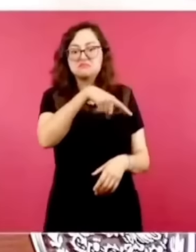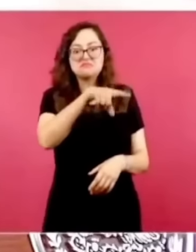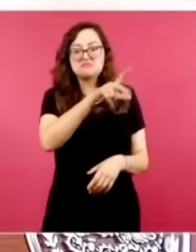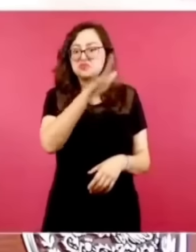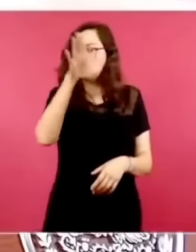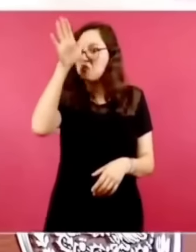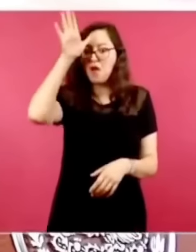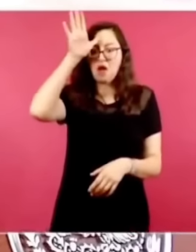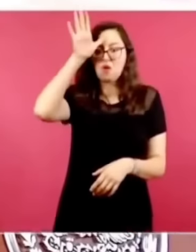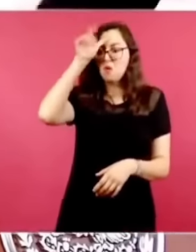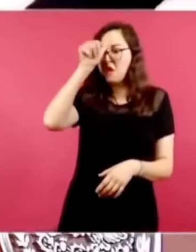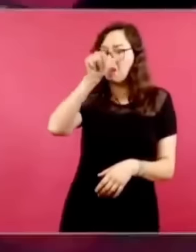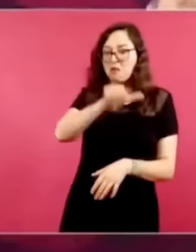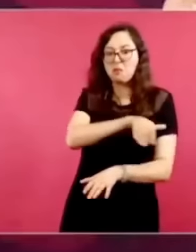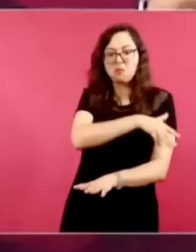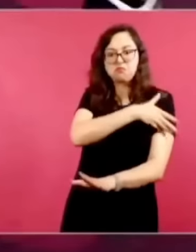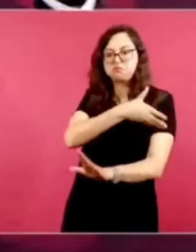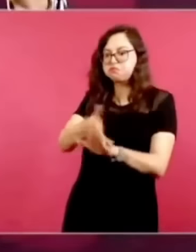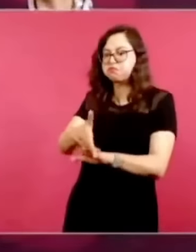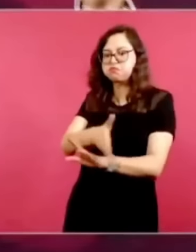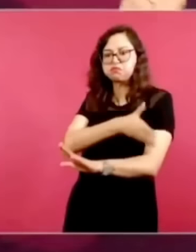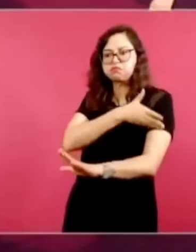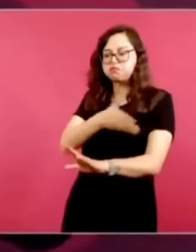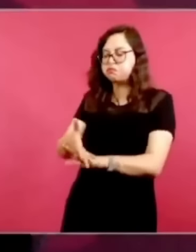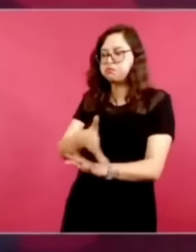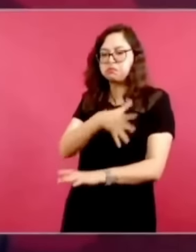36 años,